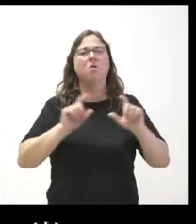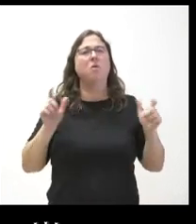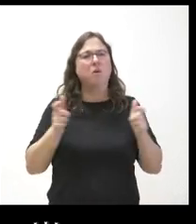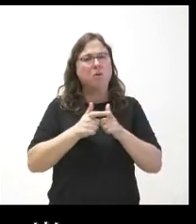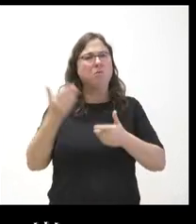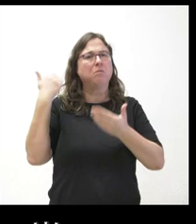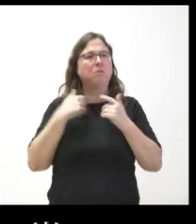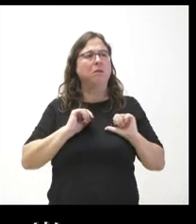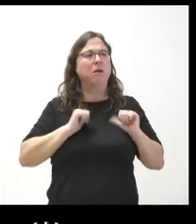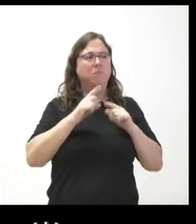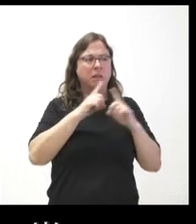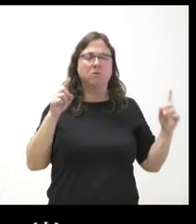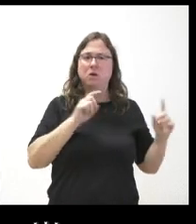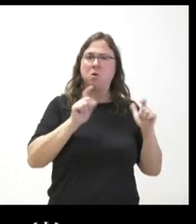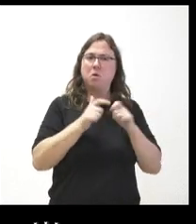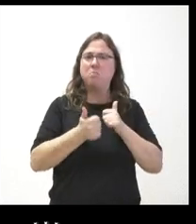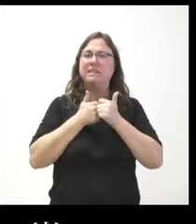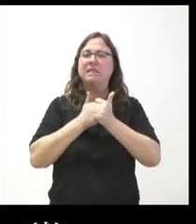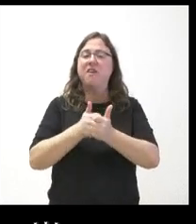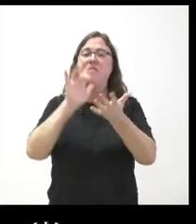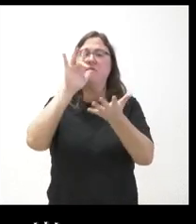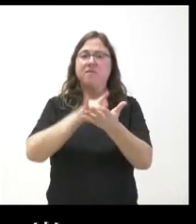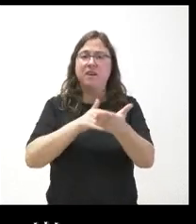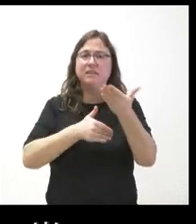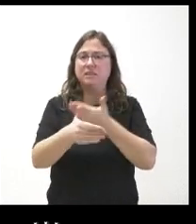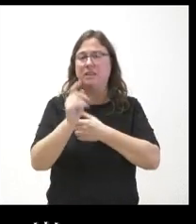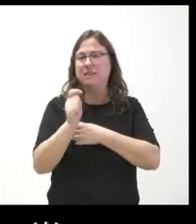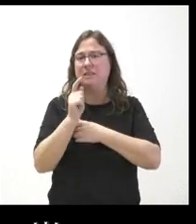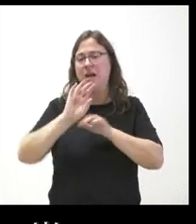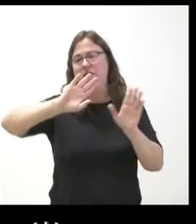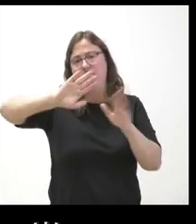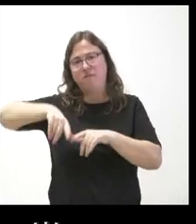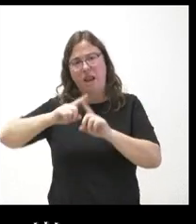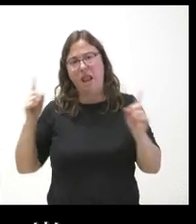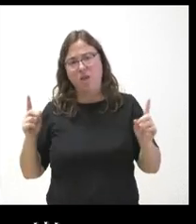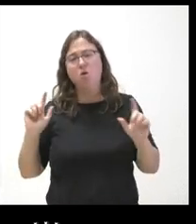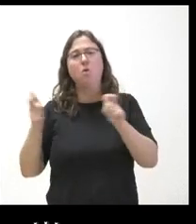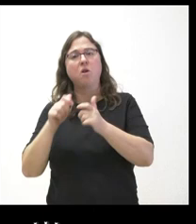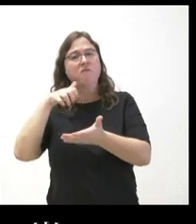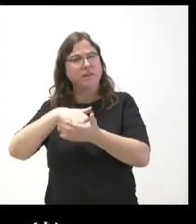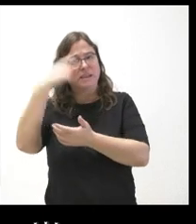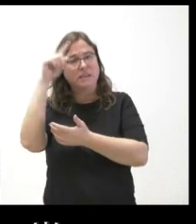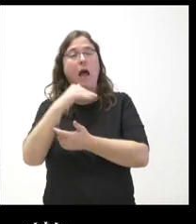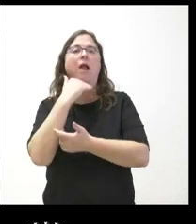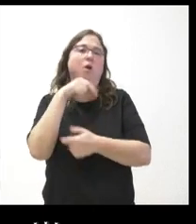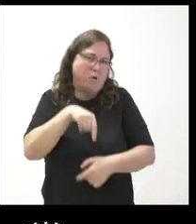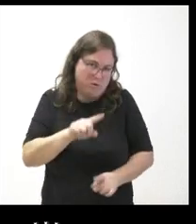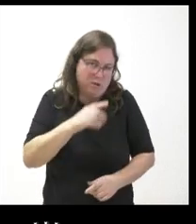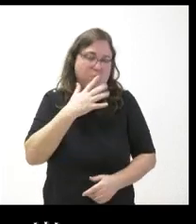reunión que hubo a comienzos del año si hay fecha para esa reunión que suele haber a finales de año y si nos pueden facilitar ya aunque no sea ahora